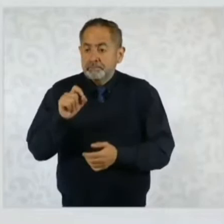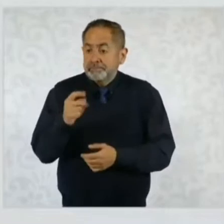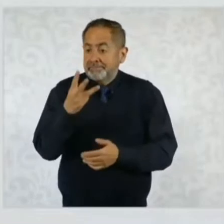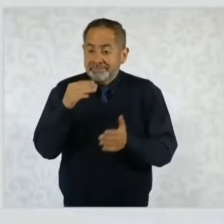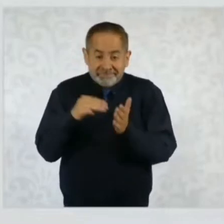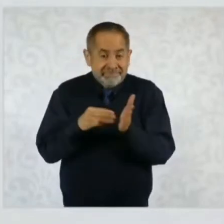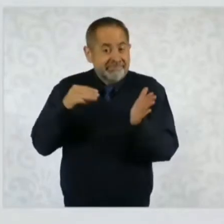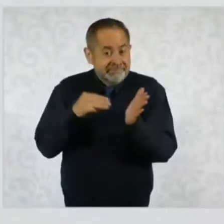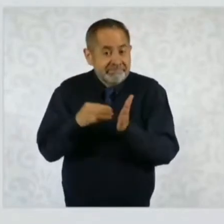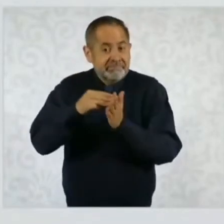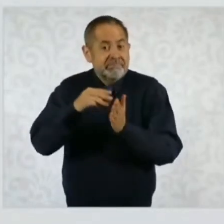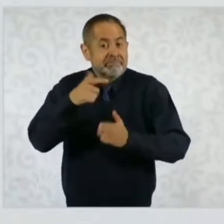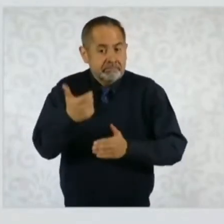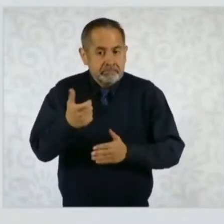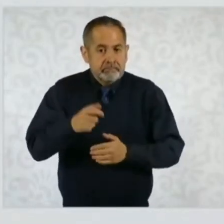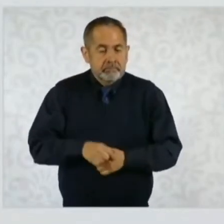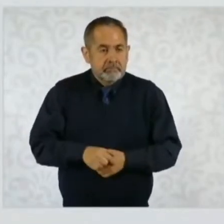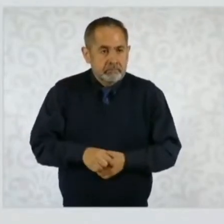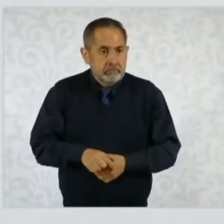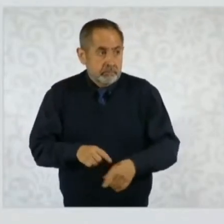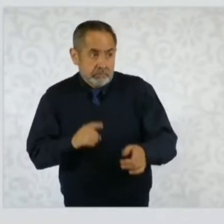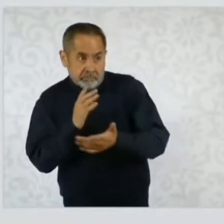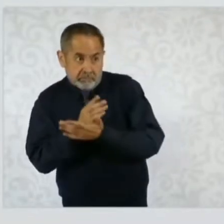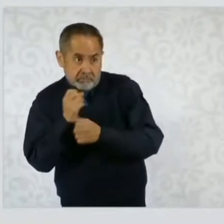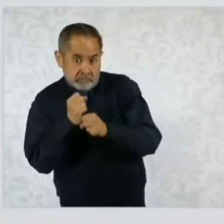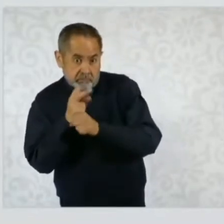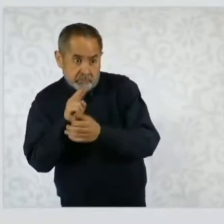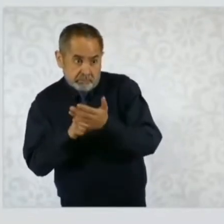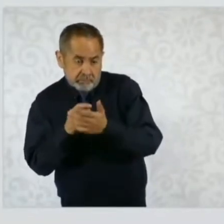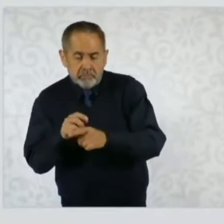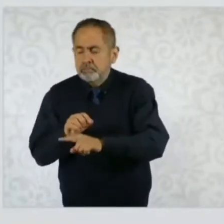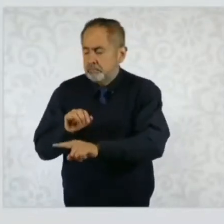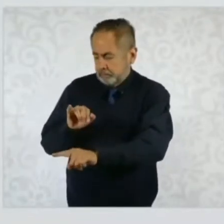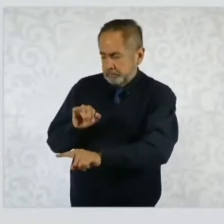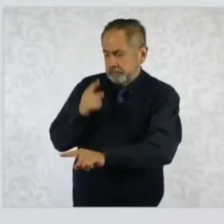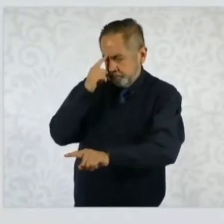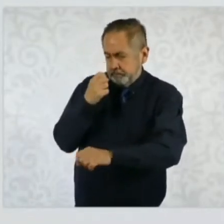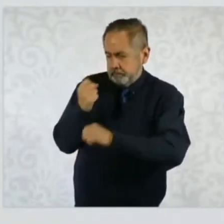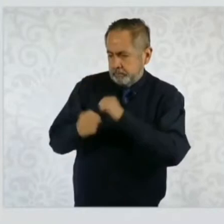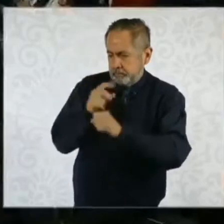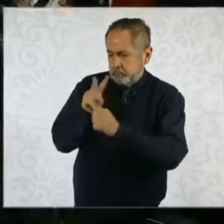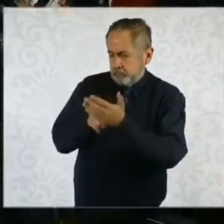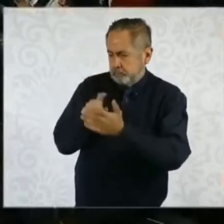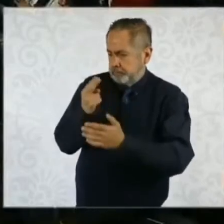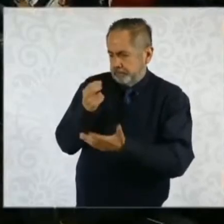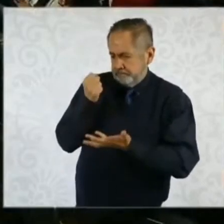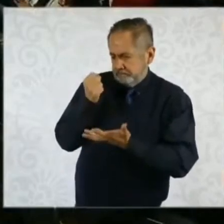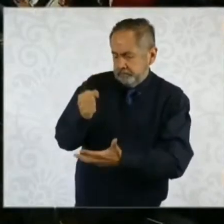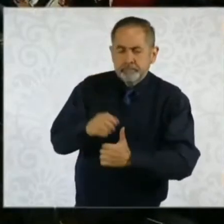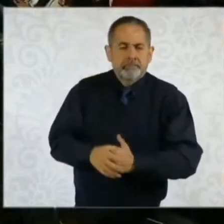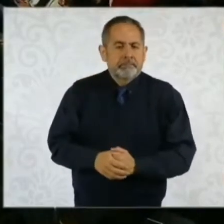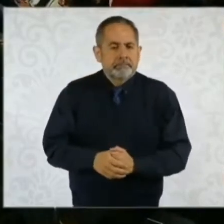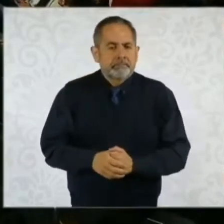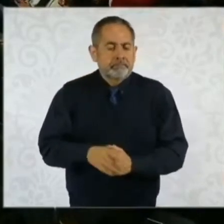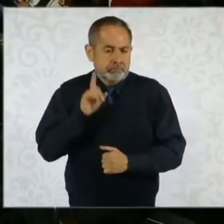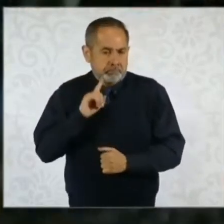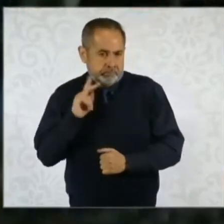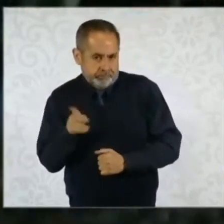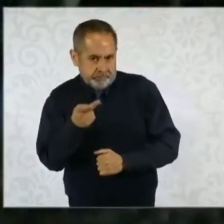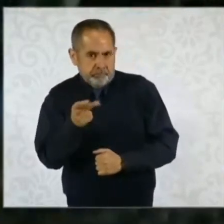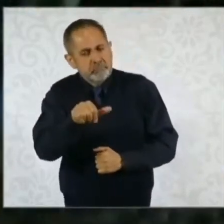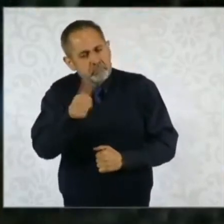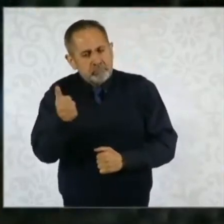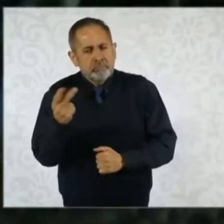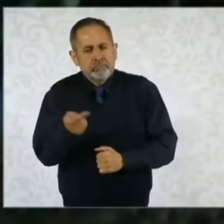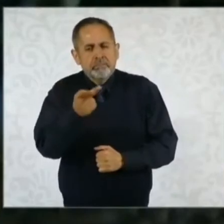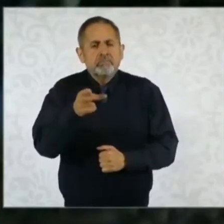año. ¿Sólo para 2025? Solo para 2025. También en otro tema respecto a la iniciativa